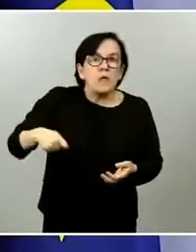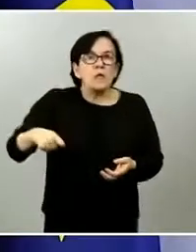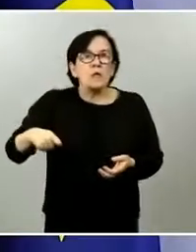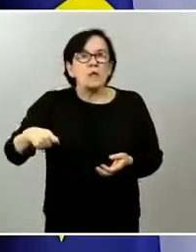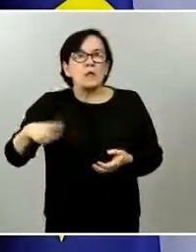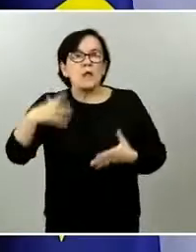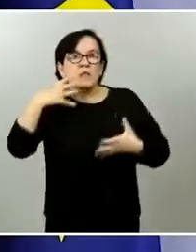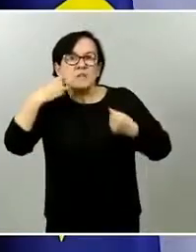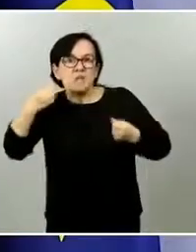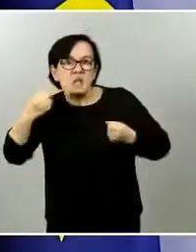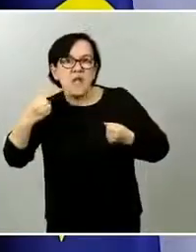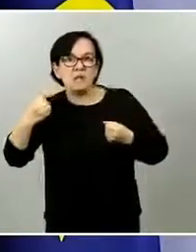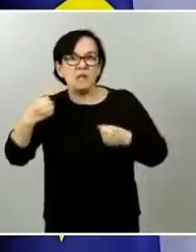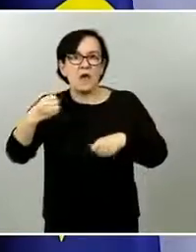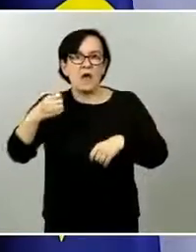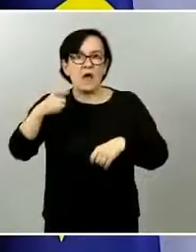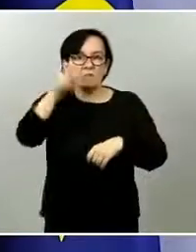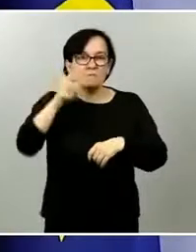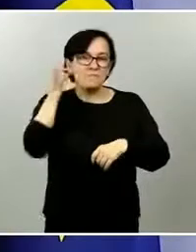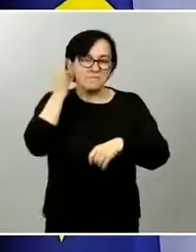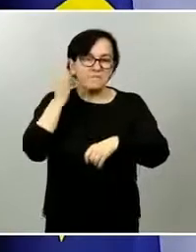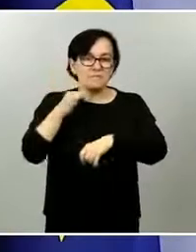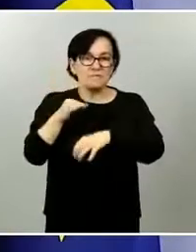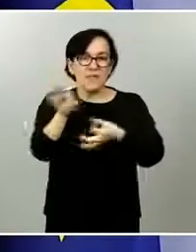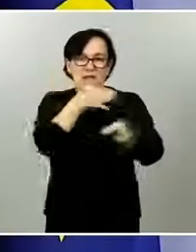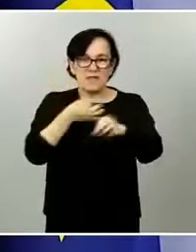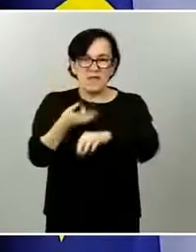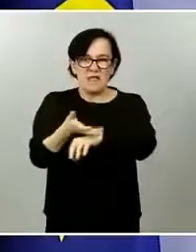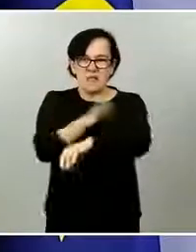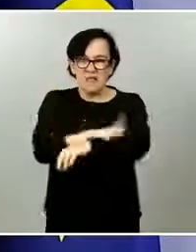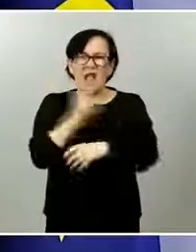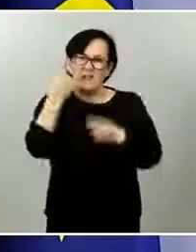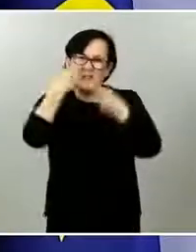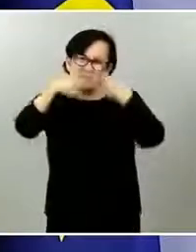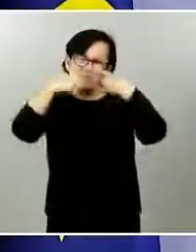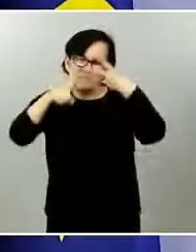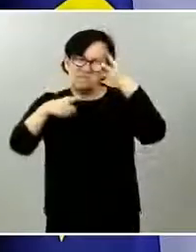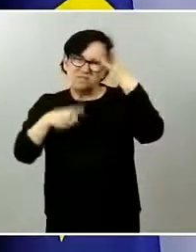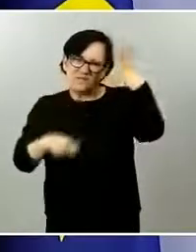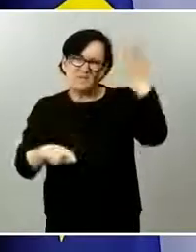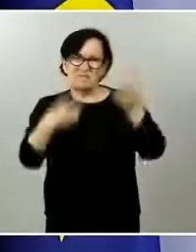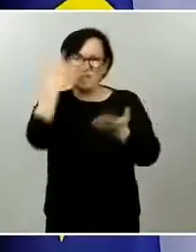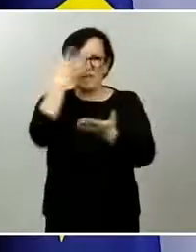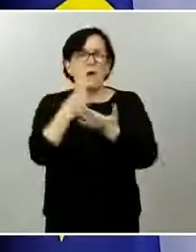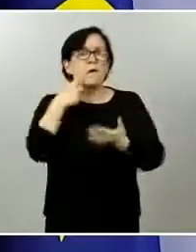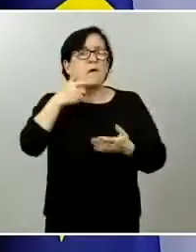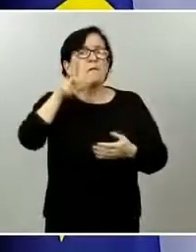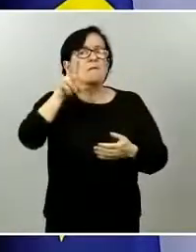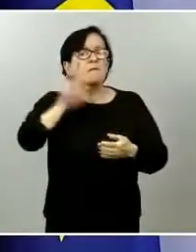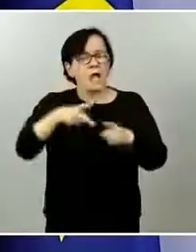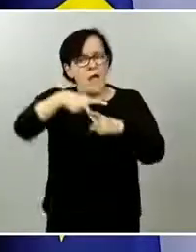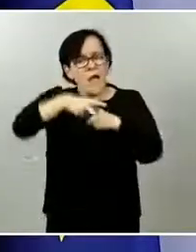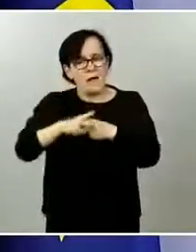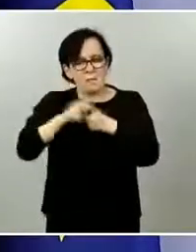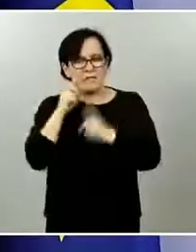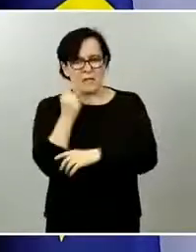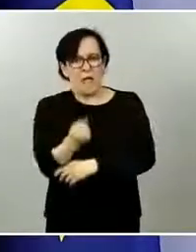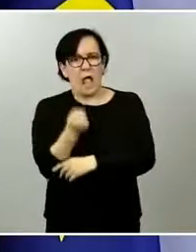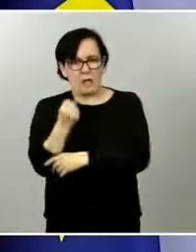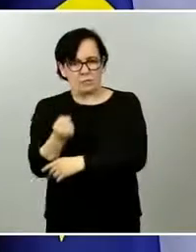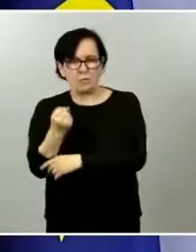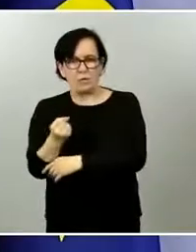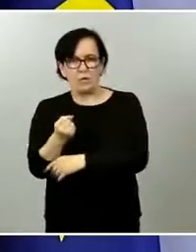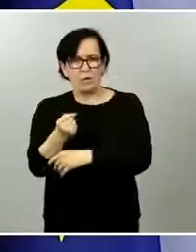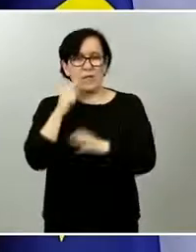transición no conozco qué aplicación móvil ha anunciado la presidenta o la consejera de sanidad de las Iras